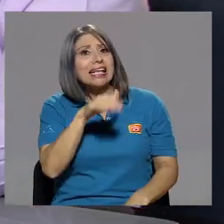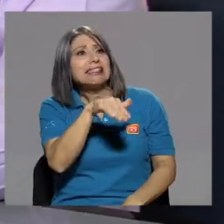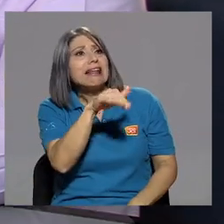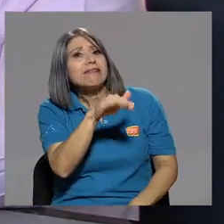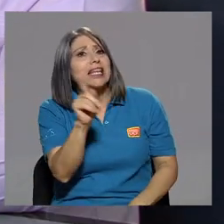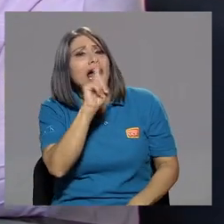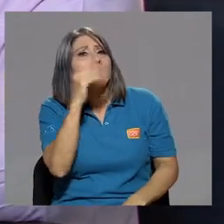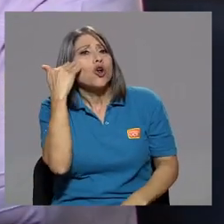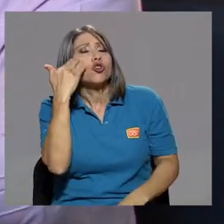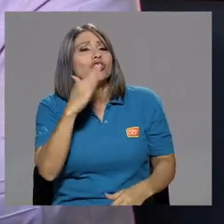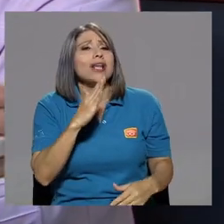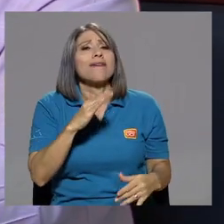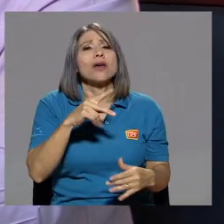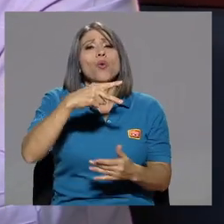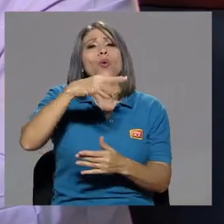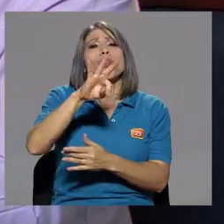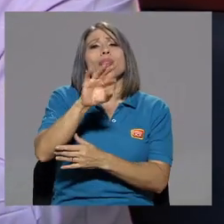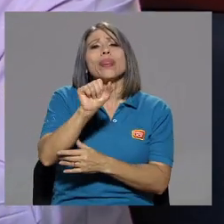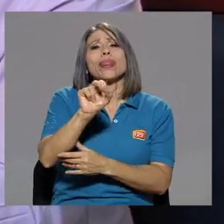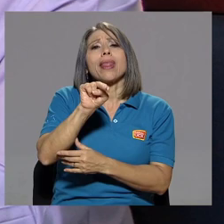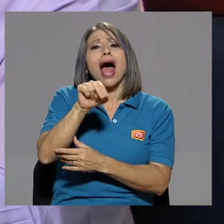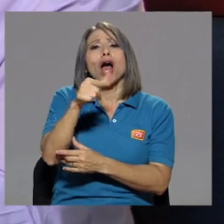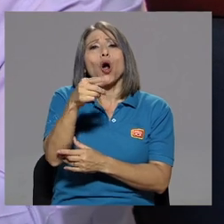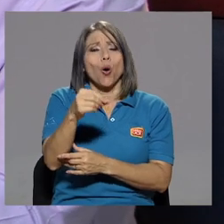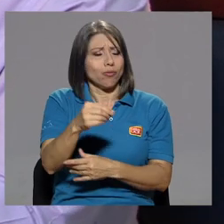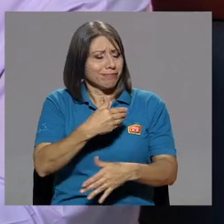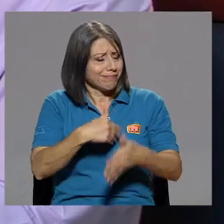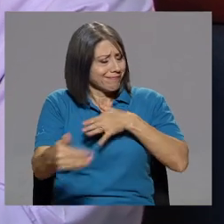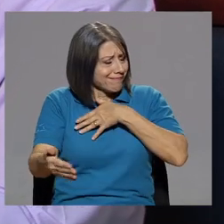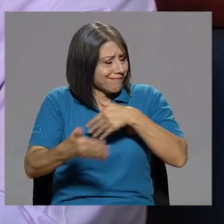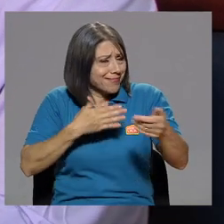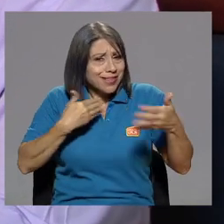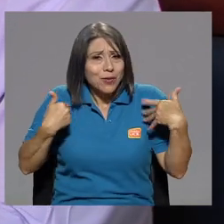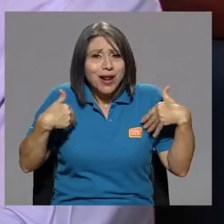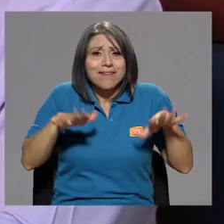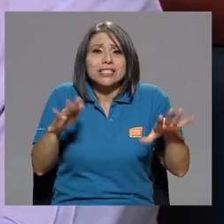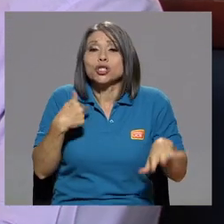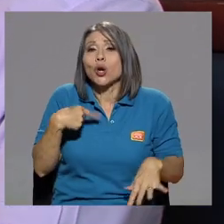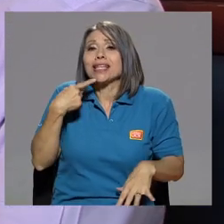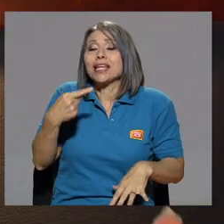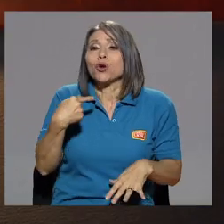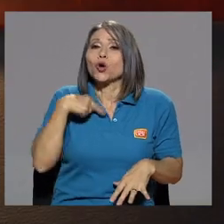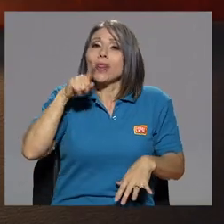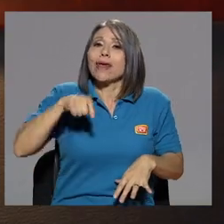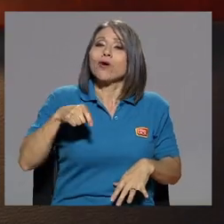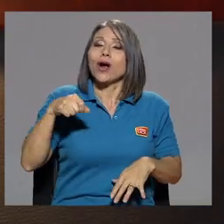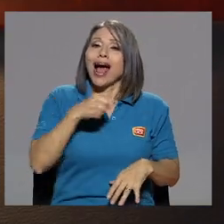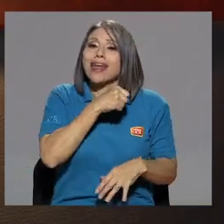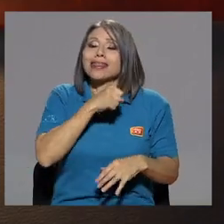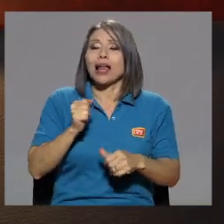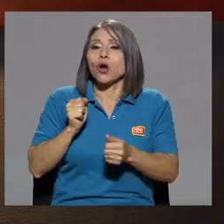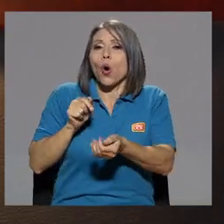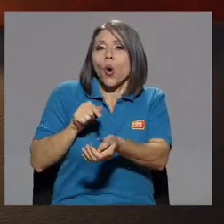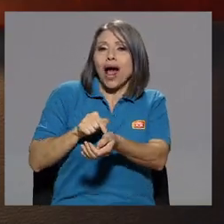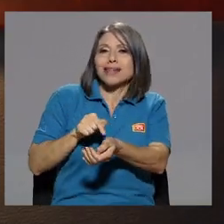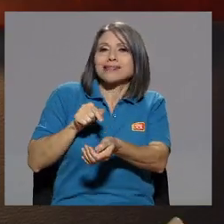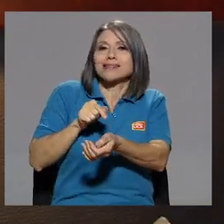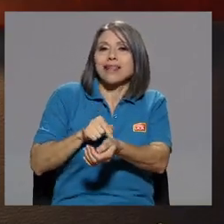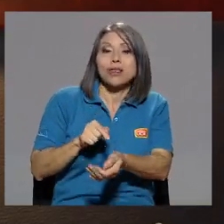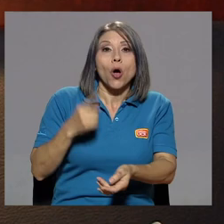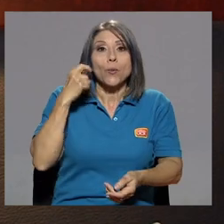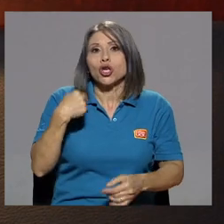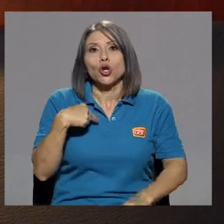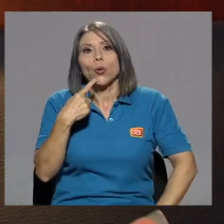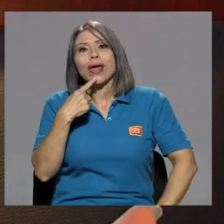Sandra, no se sabe un tango, venga el tango, de una vez. Entonces, yo les digo que yo tengo que cantar tango con acento. Porque yo no voy a decir,